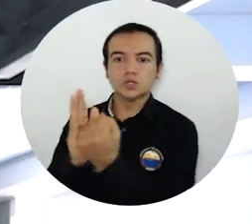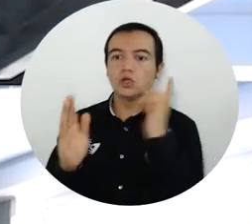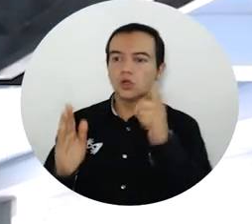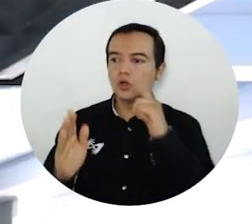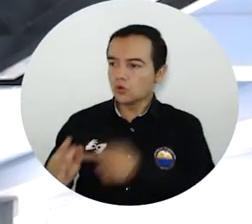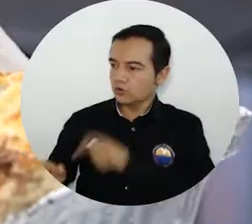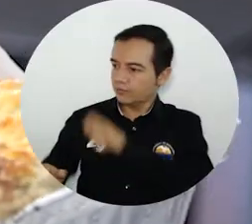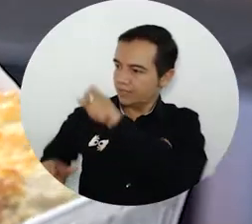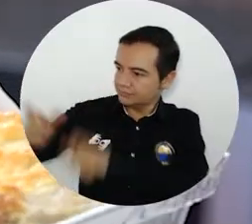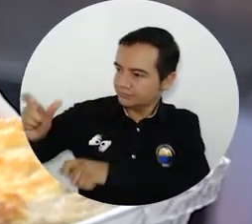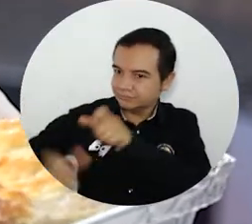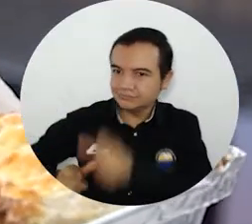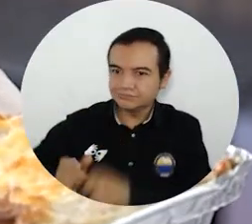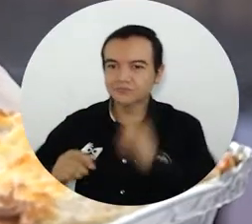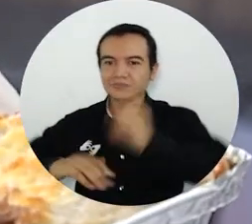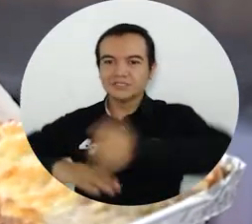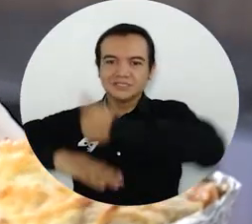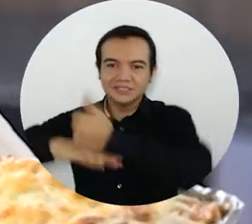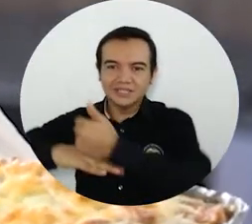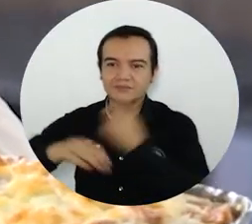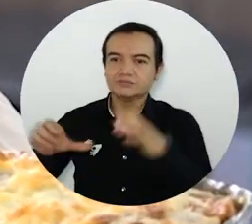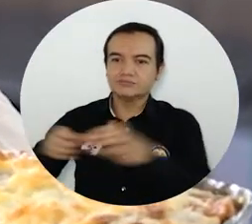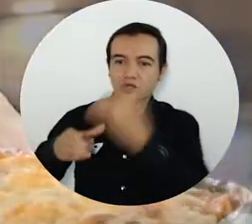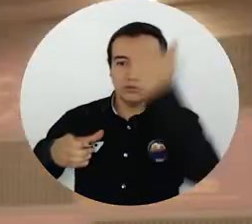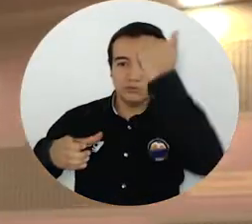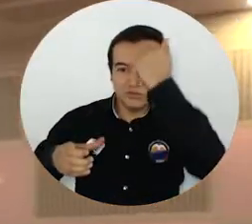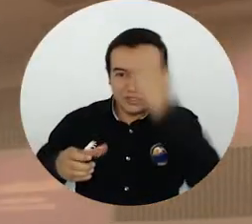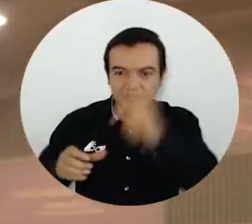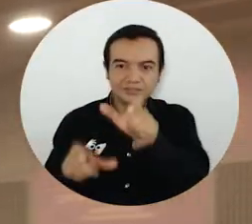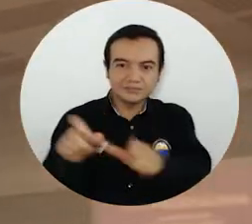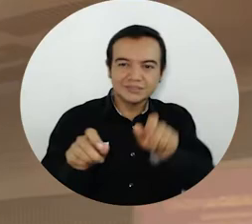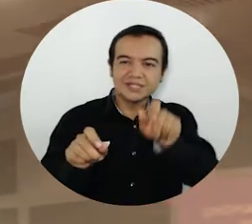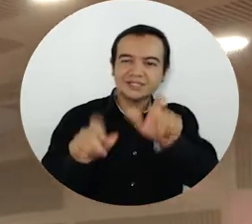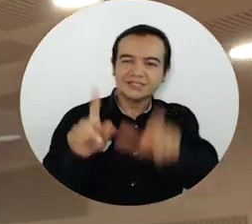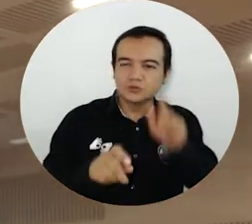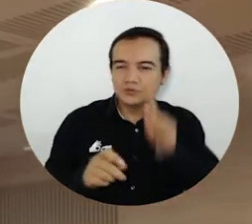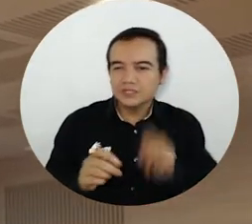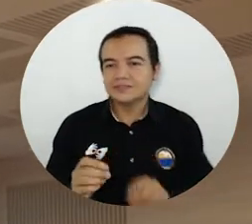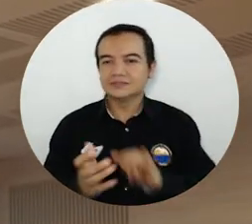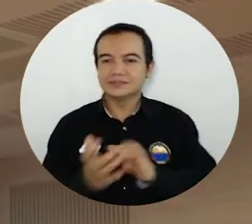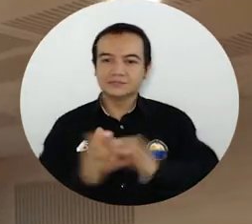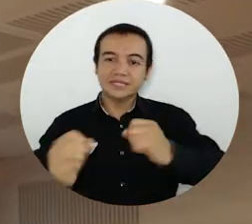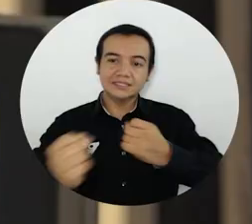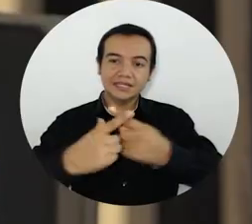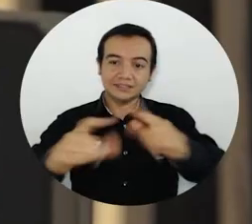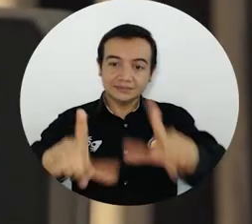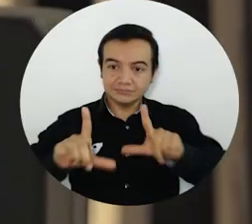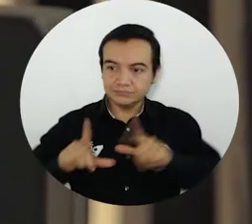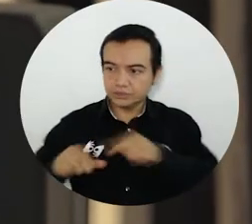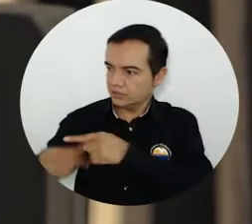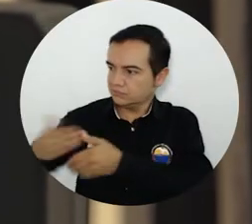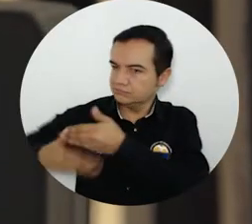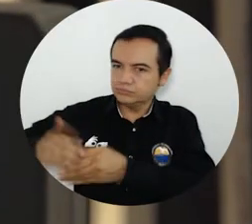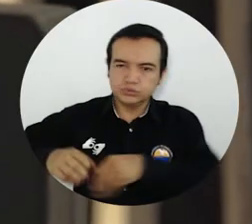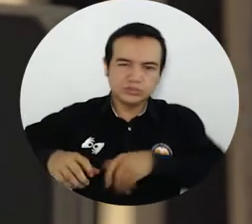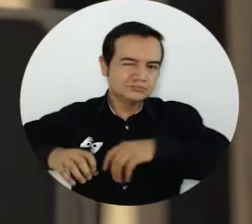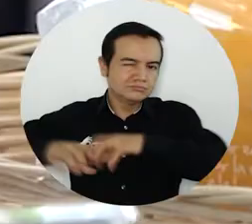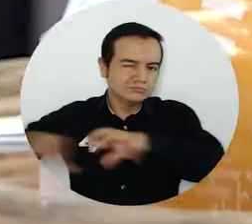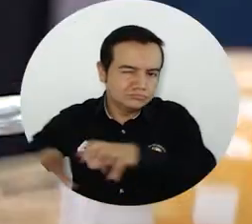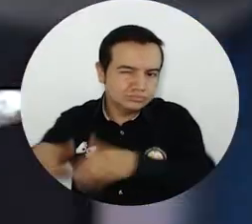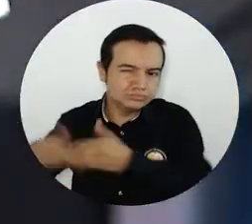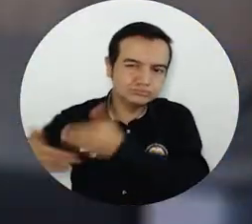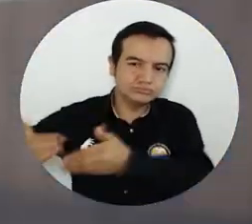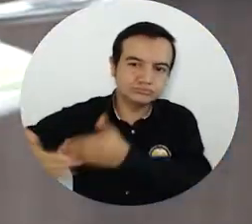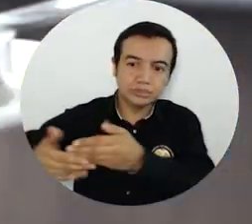docentes, estudiantes y egresados, por lo que el comité revisor de TEDQual destacó la solidez de los procesos, el reconocimiento de la comunidad y el